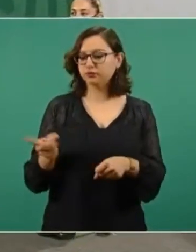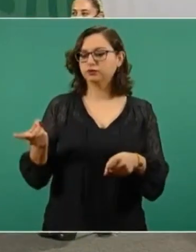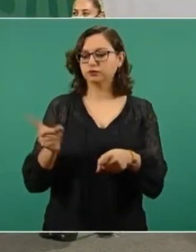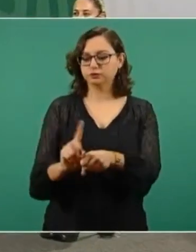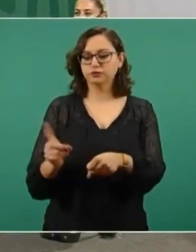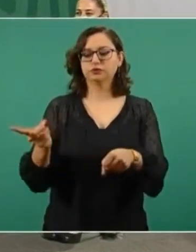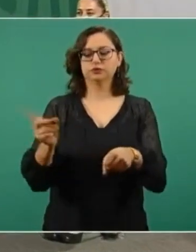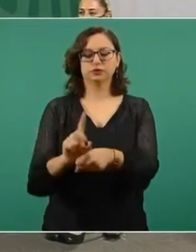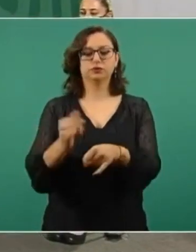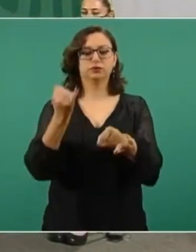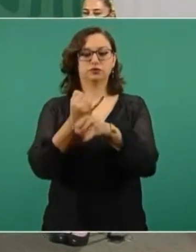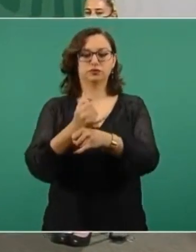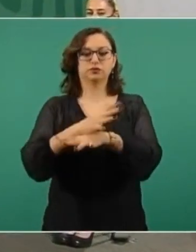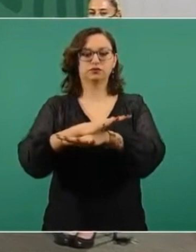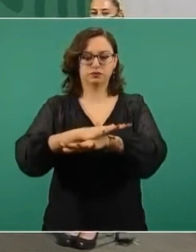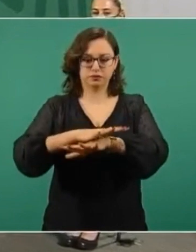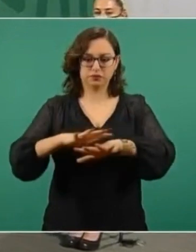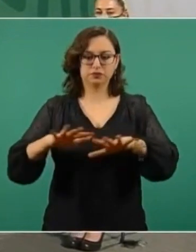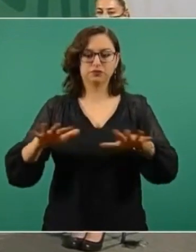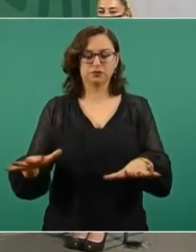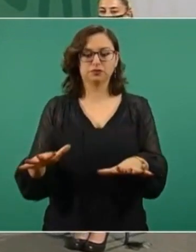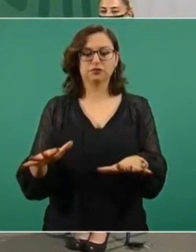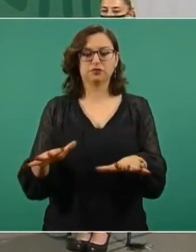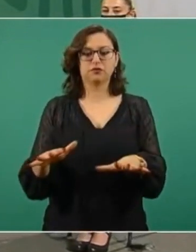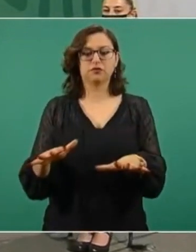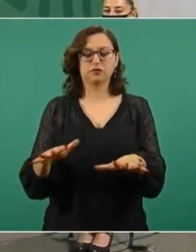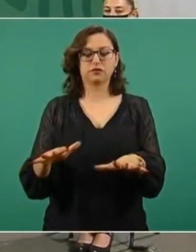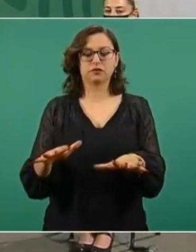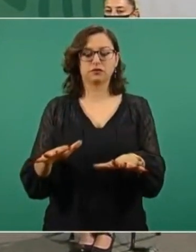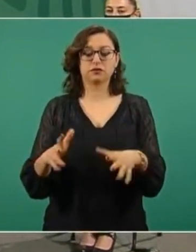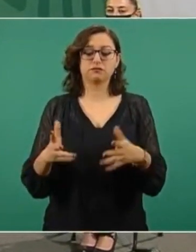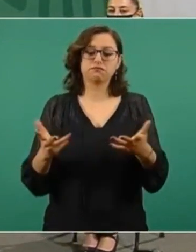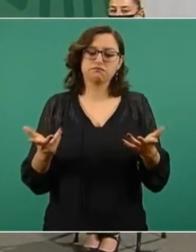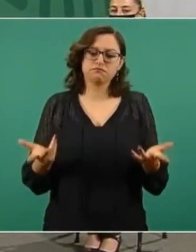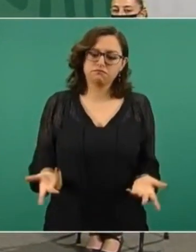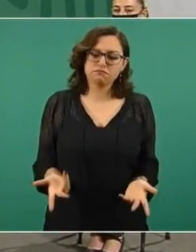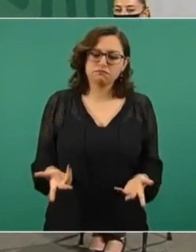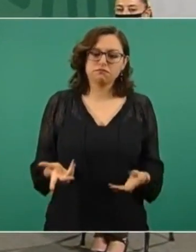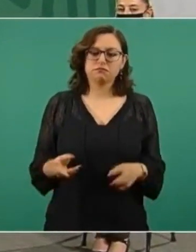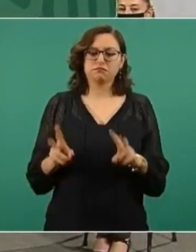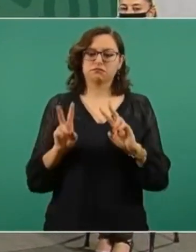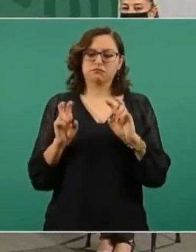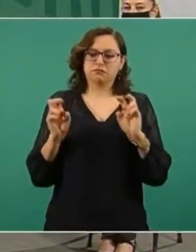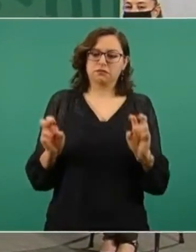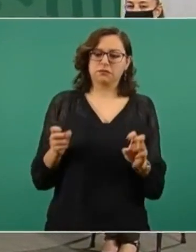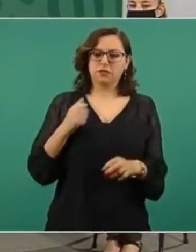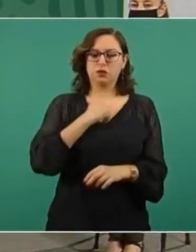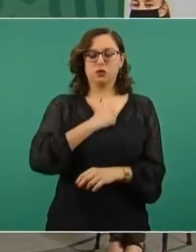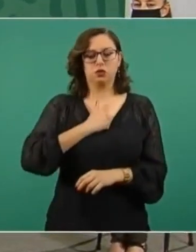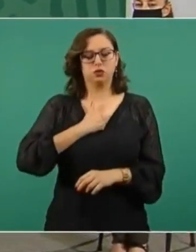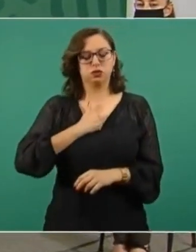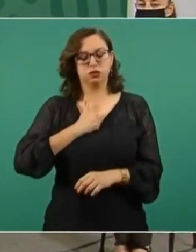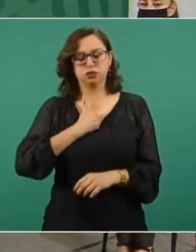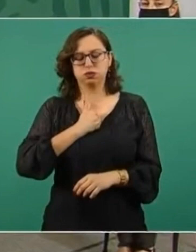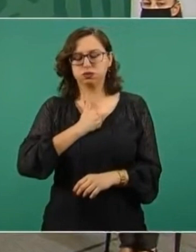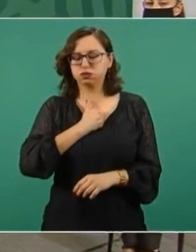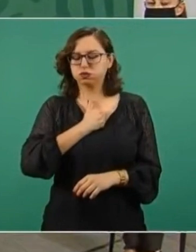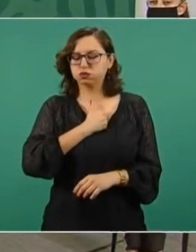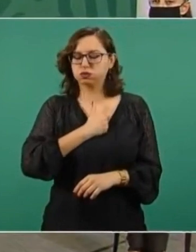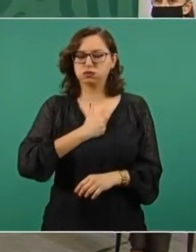informando sobre este asunto, lamentable por ahora